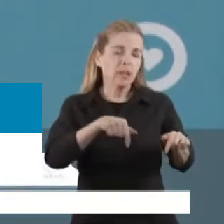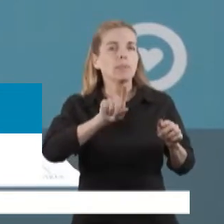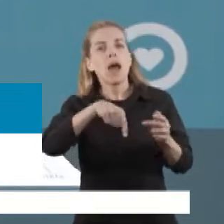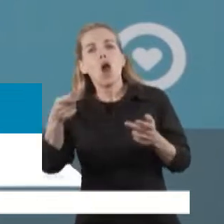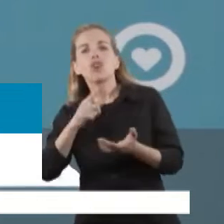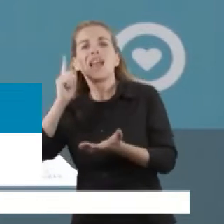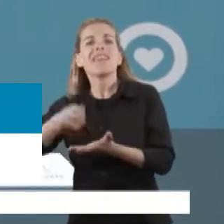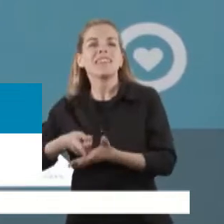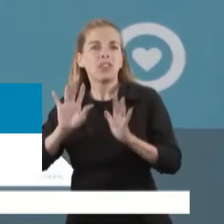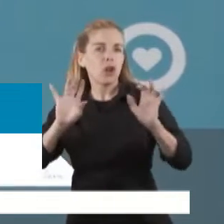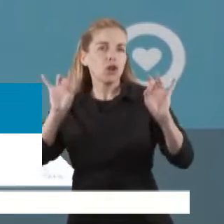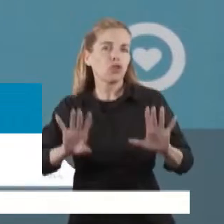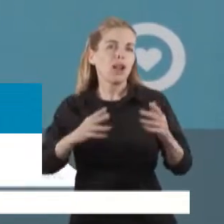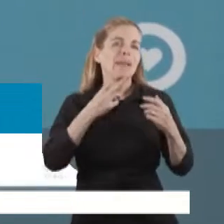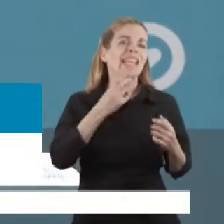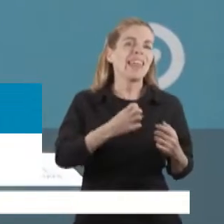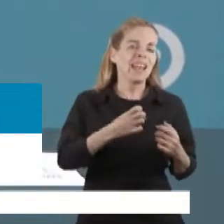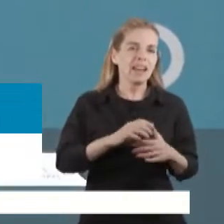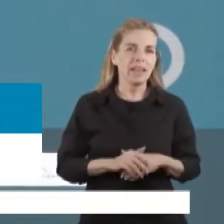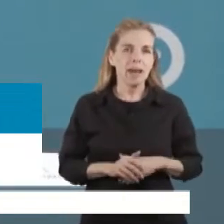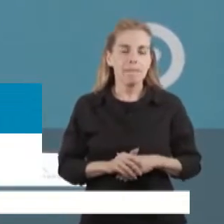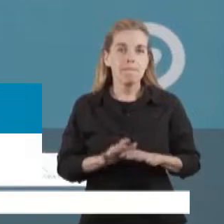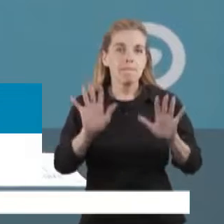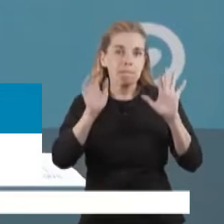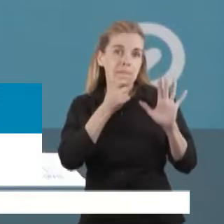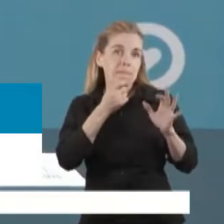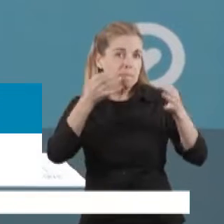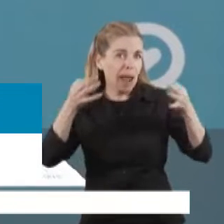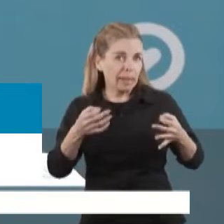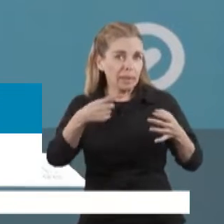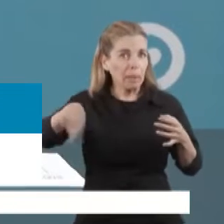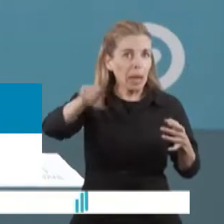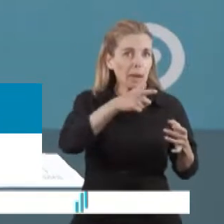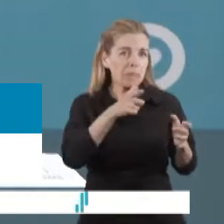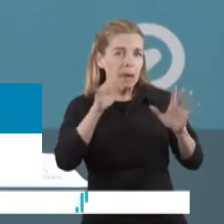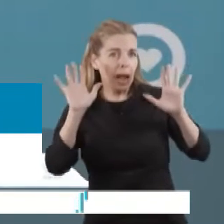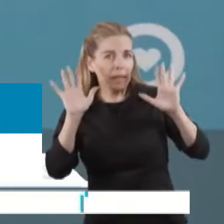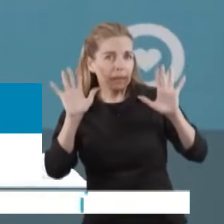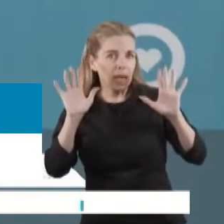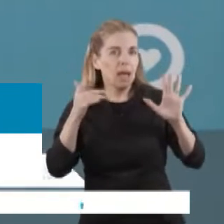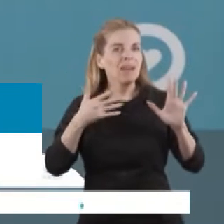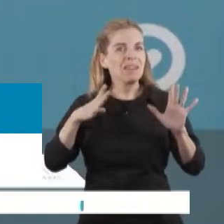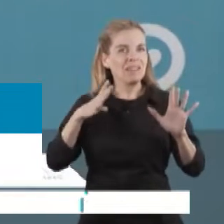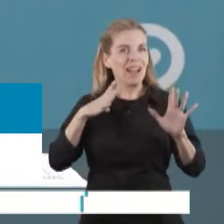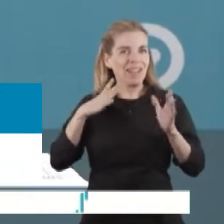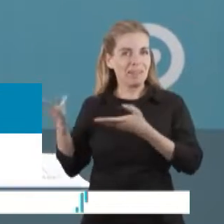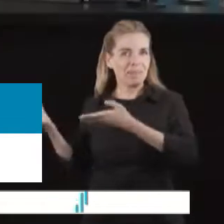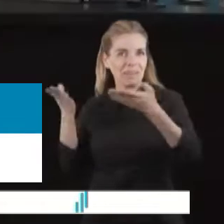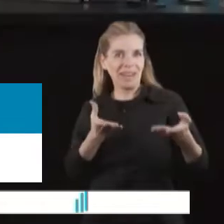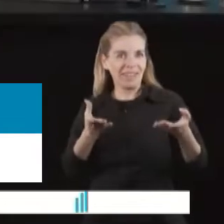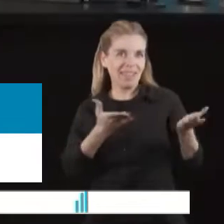campo de la energía. Si les parece, no lo hice, pero les voy a presentar a quienes